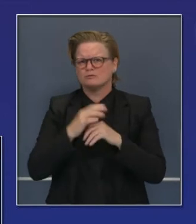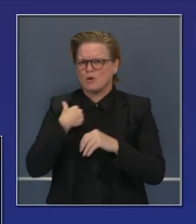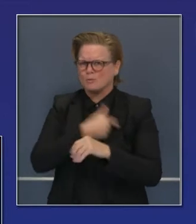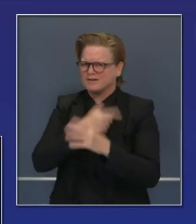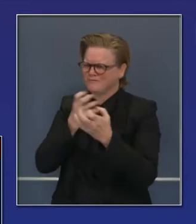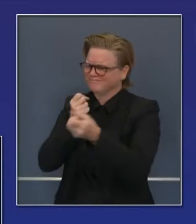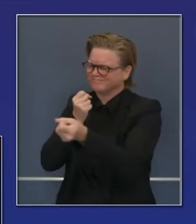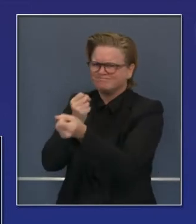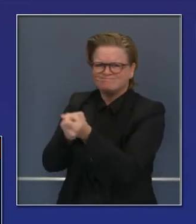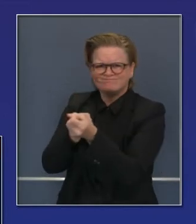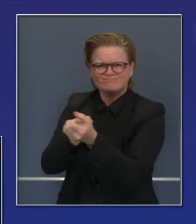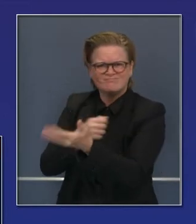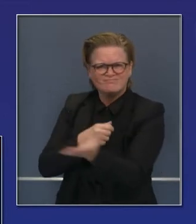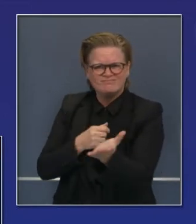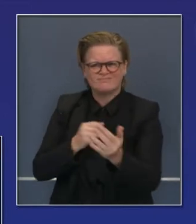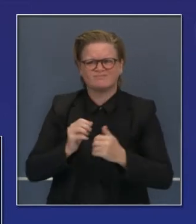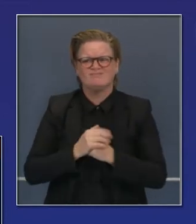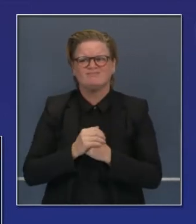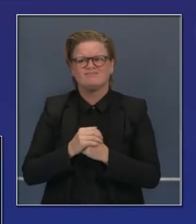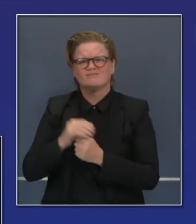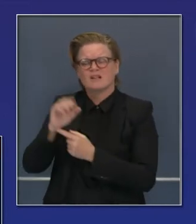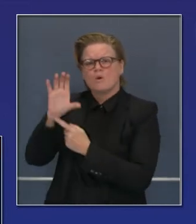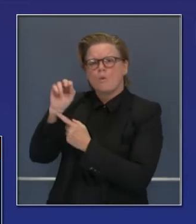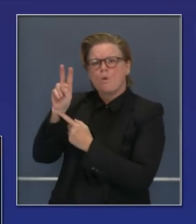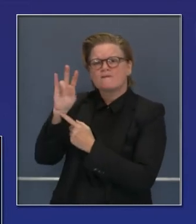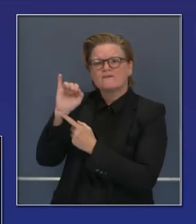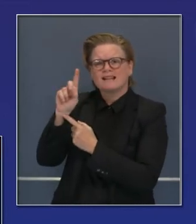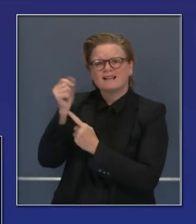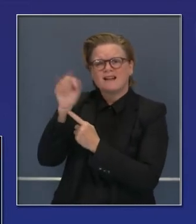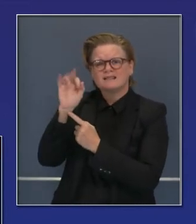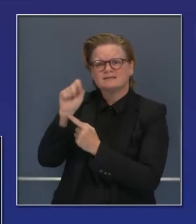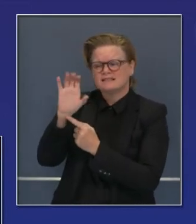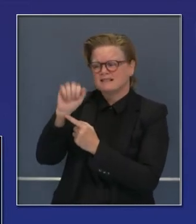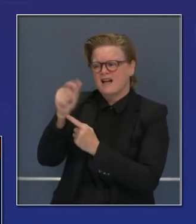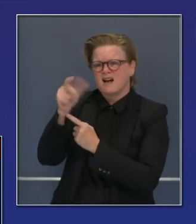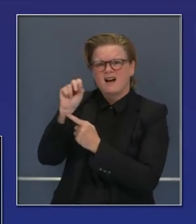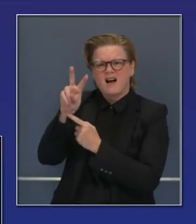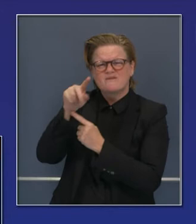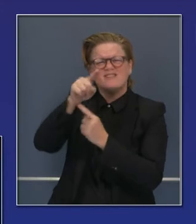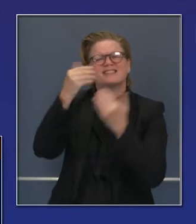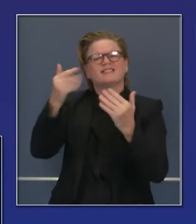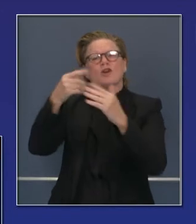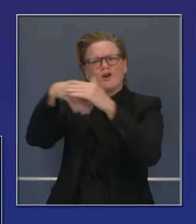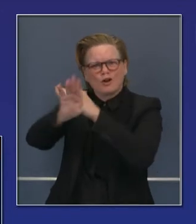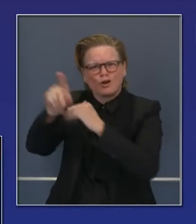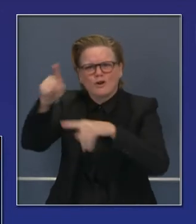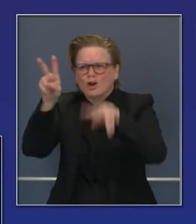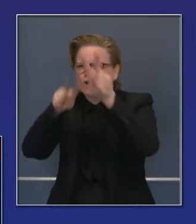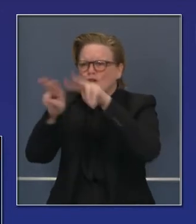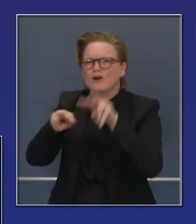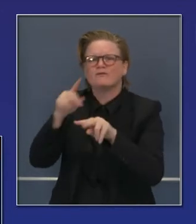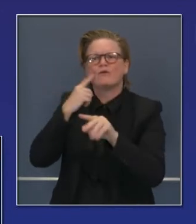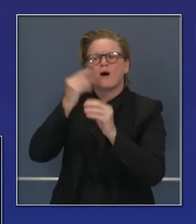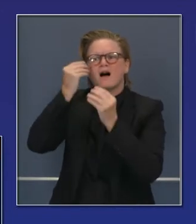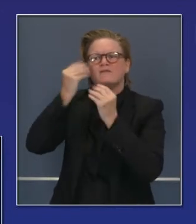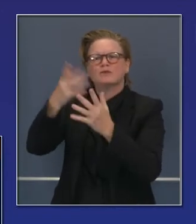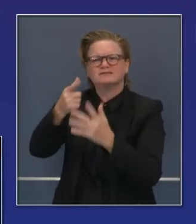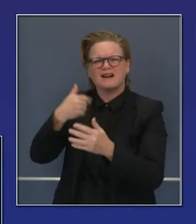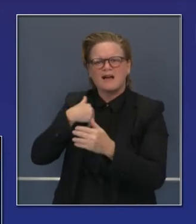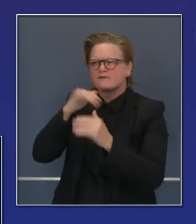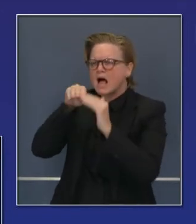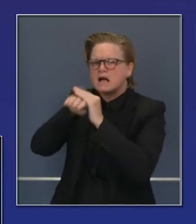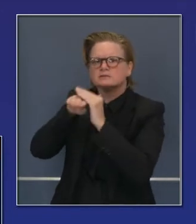California. Y ellos siguen necesitando este apoyo y se los proporcionaremos. Les recordamos, visite covid19.ca